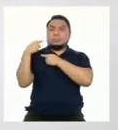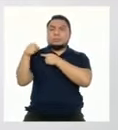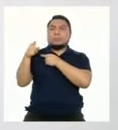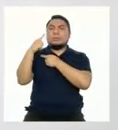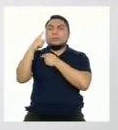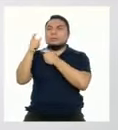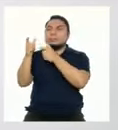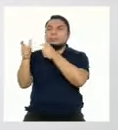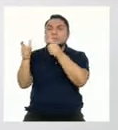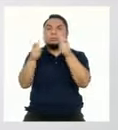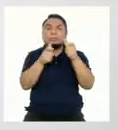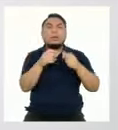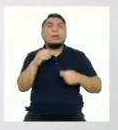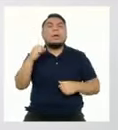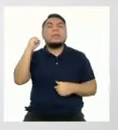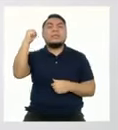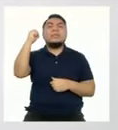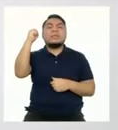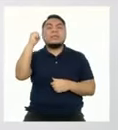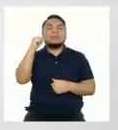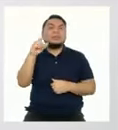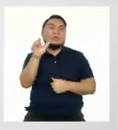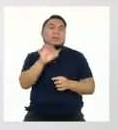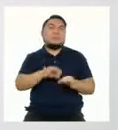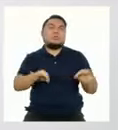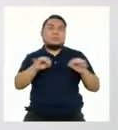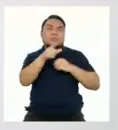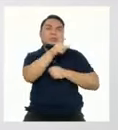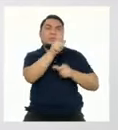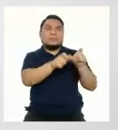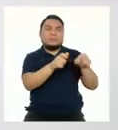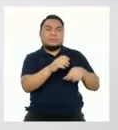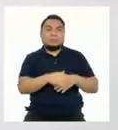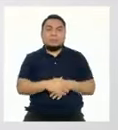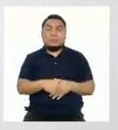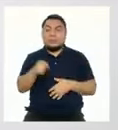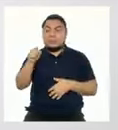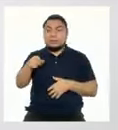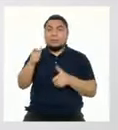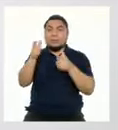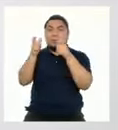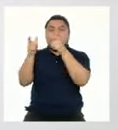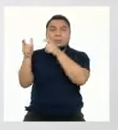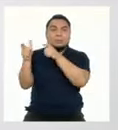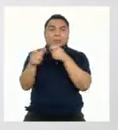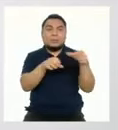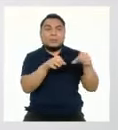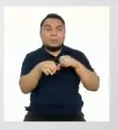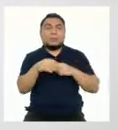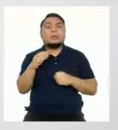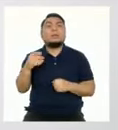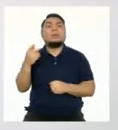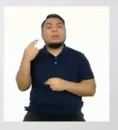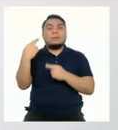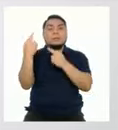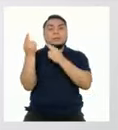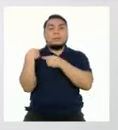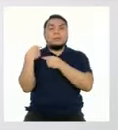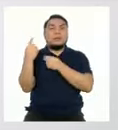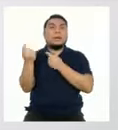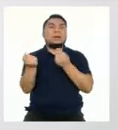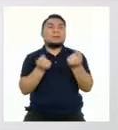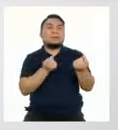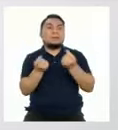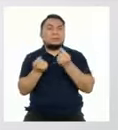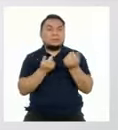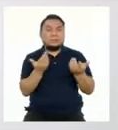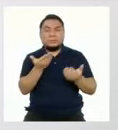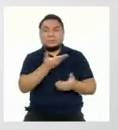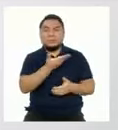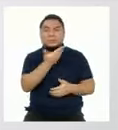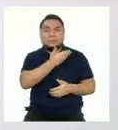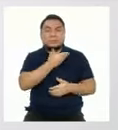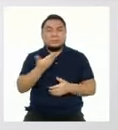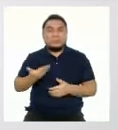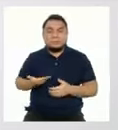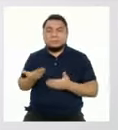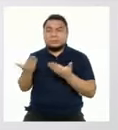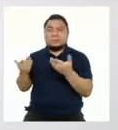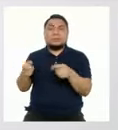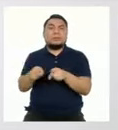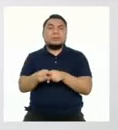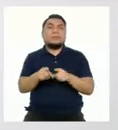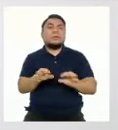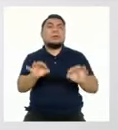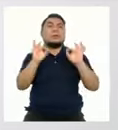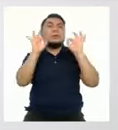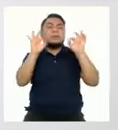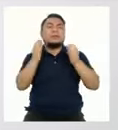defender los derechos fundamentales de las personas, supervisar el cumplimiento de los deberes de la administración estatal y